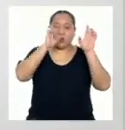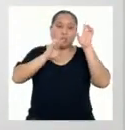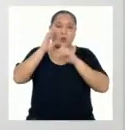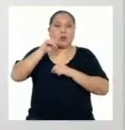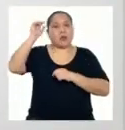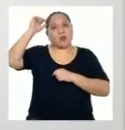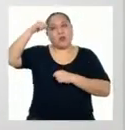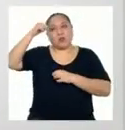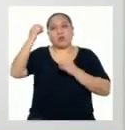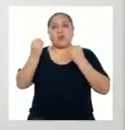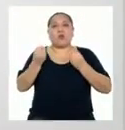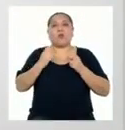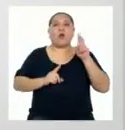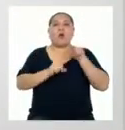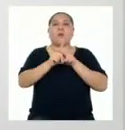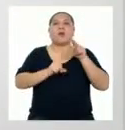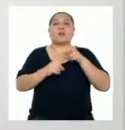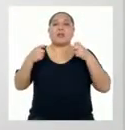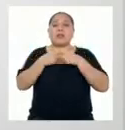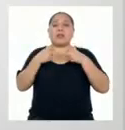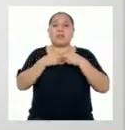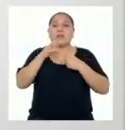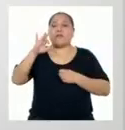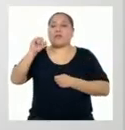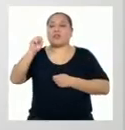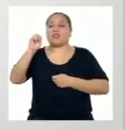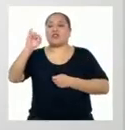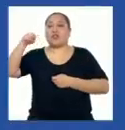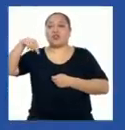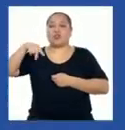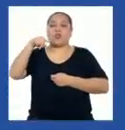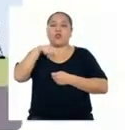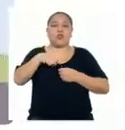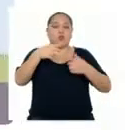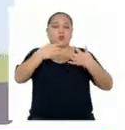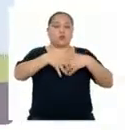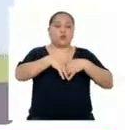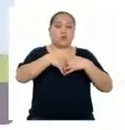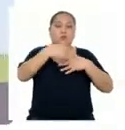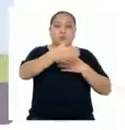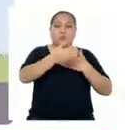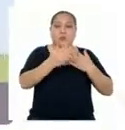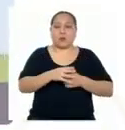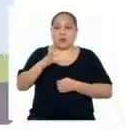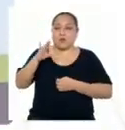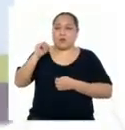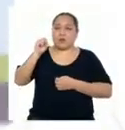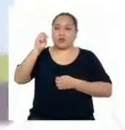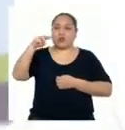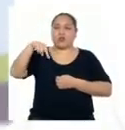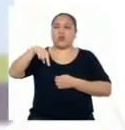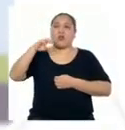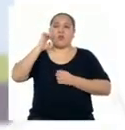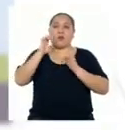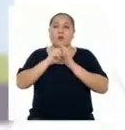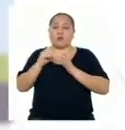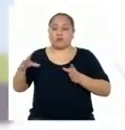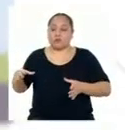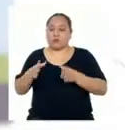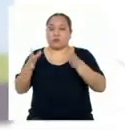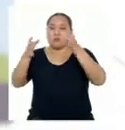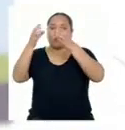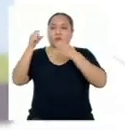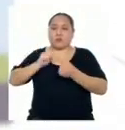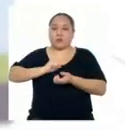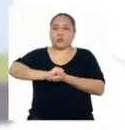recordemos cómo se genera la energía eléctrica por fisión en una central nuclear. La fisión del uranio se realiza en el reactor nuclear,